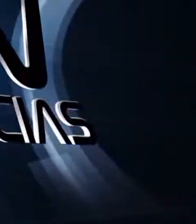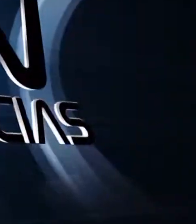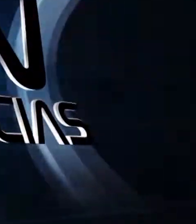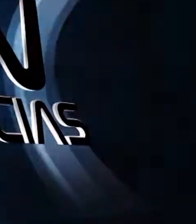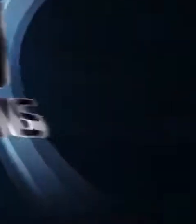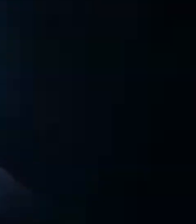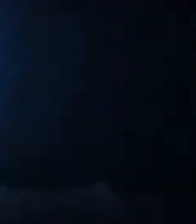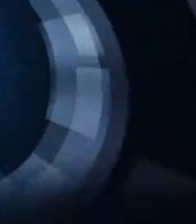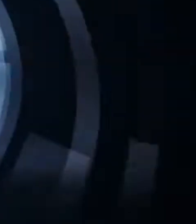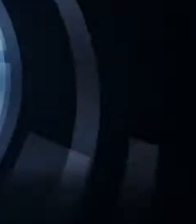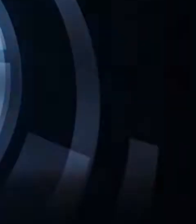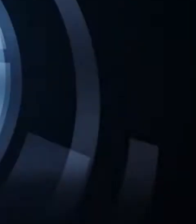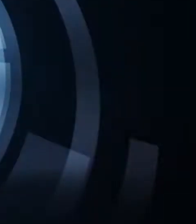Gracias por ver el video. Gracias.